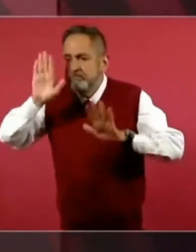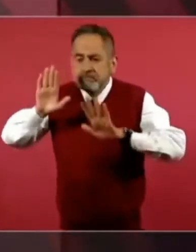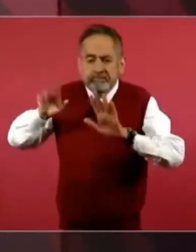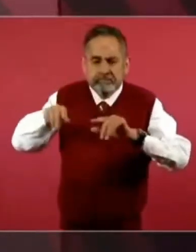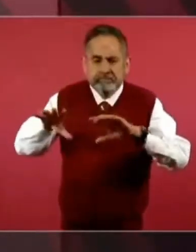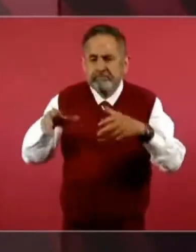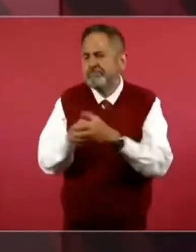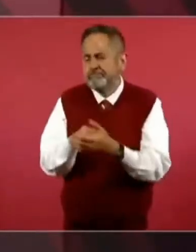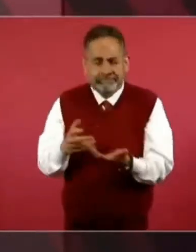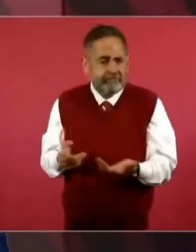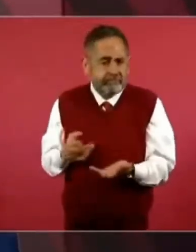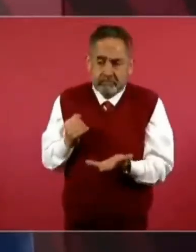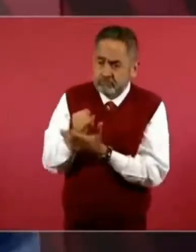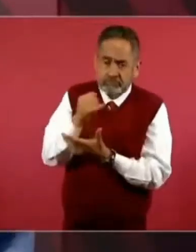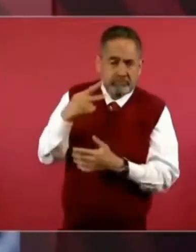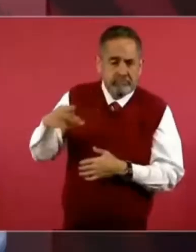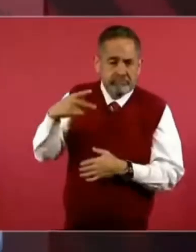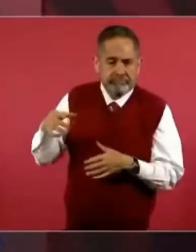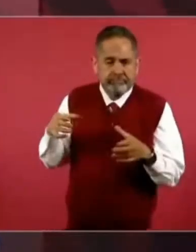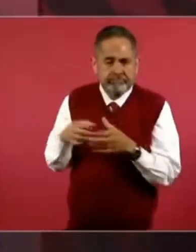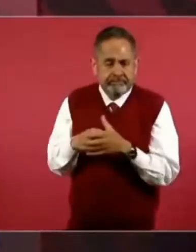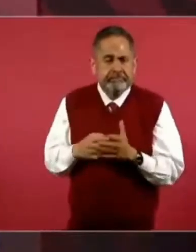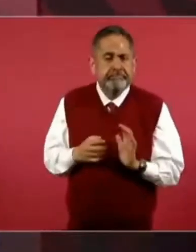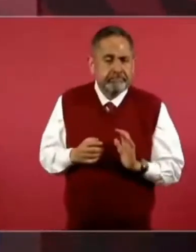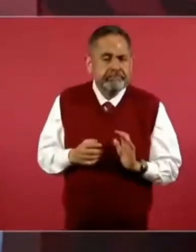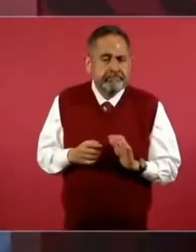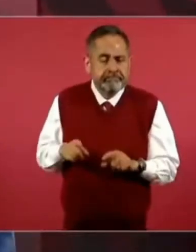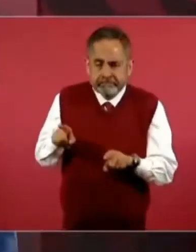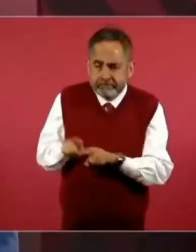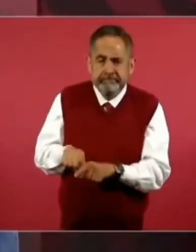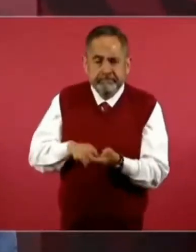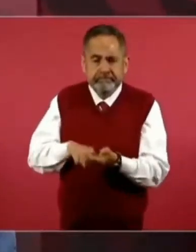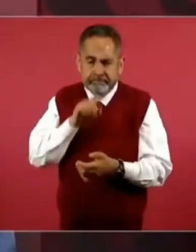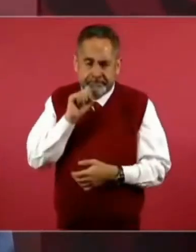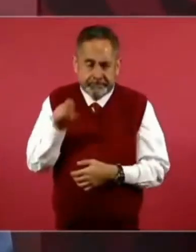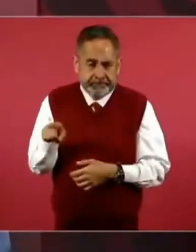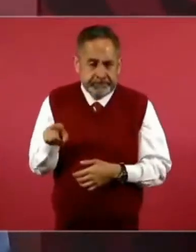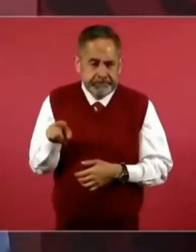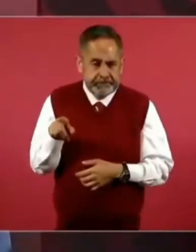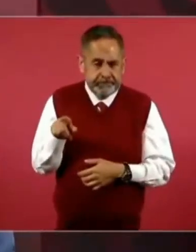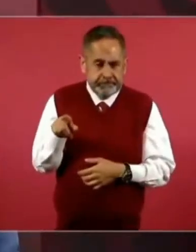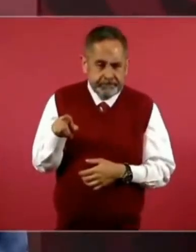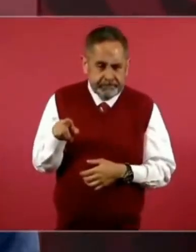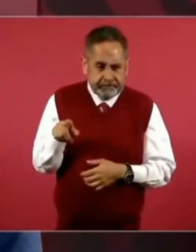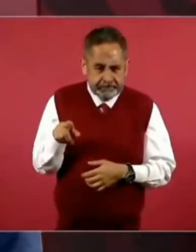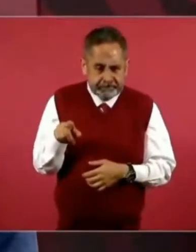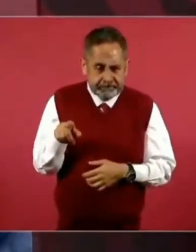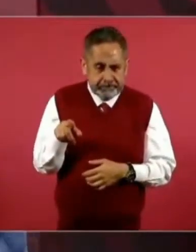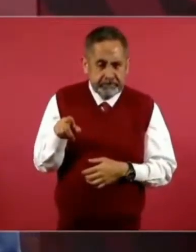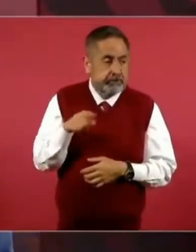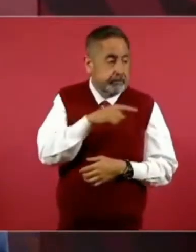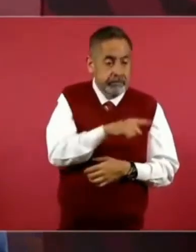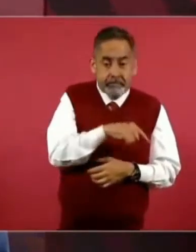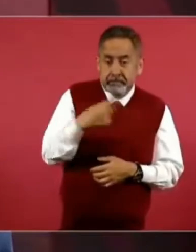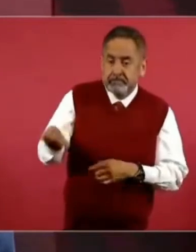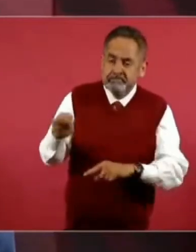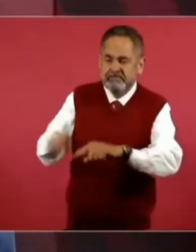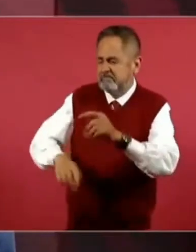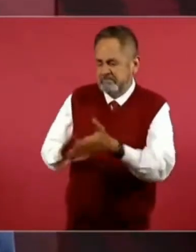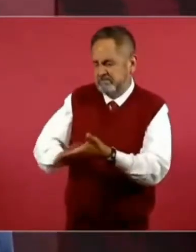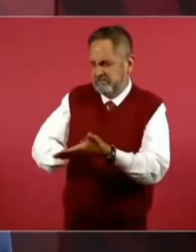Pero todo eso lo borraron